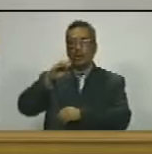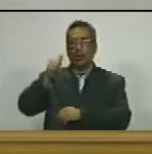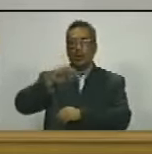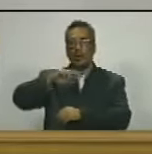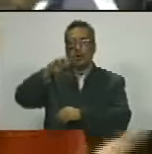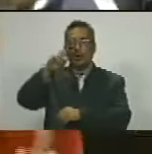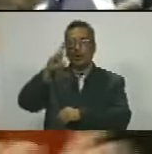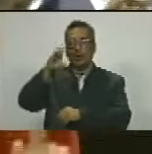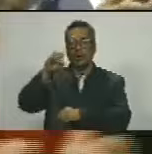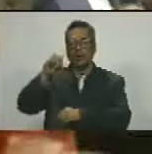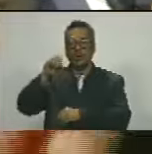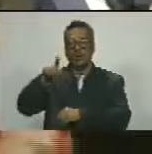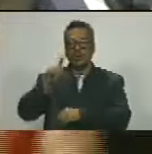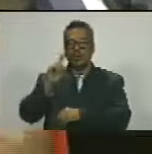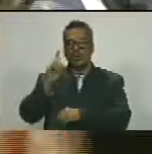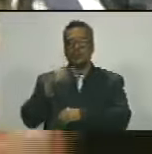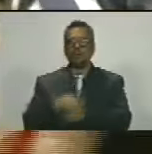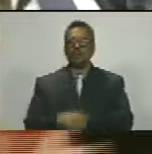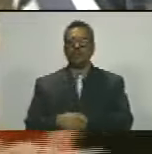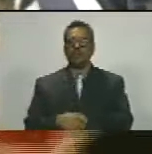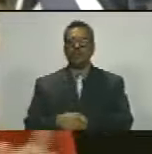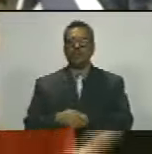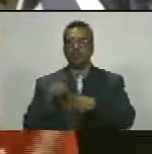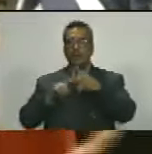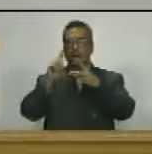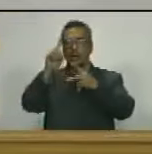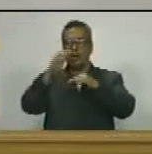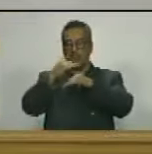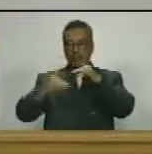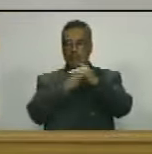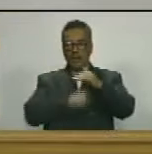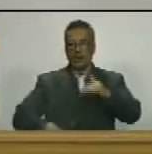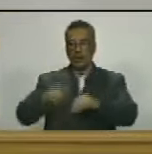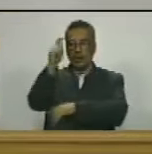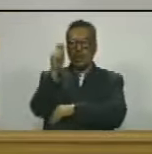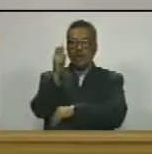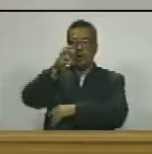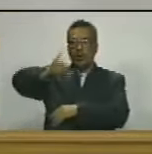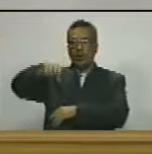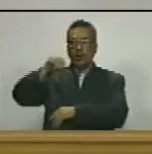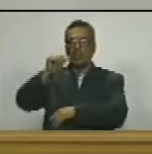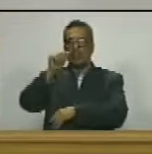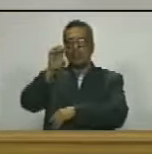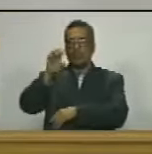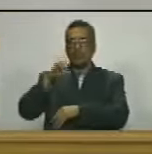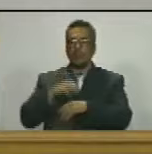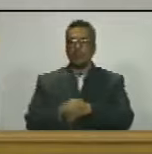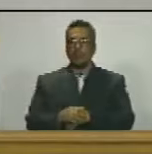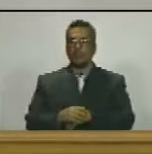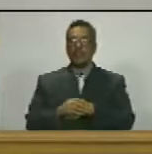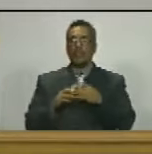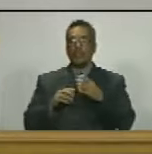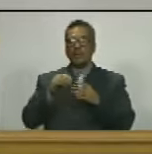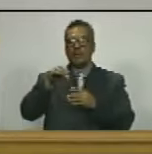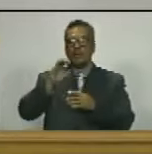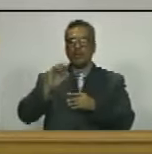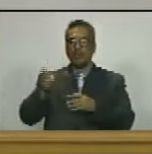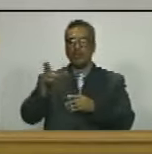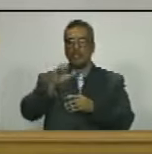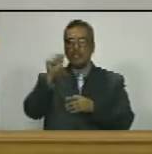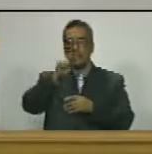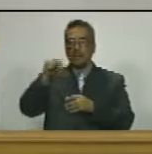mujica felicitaciones primer vicepresidente diputado jose óscar villarruel garcía alias chasán